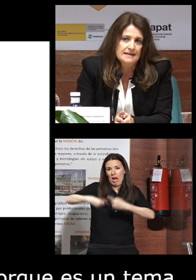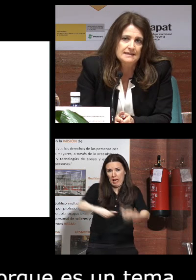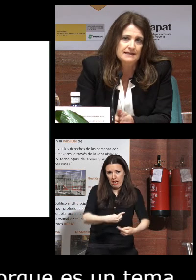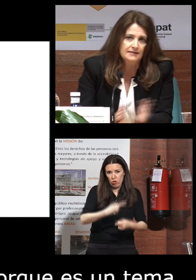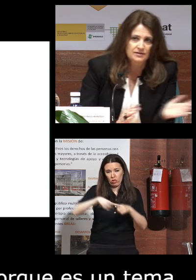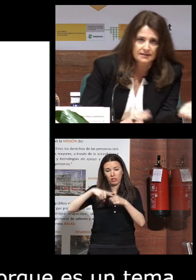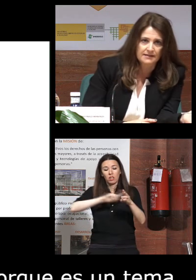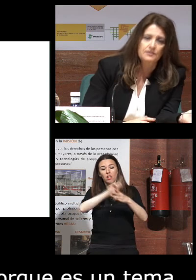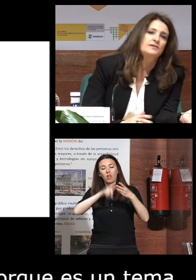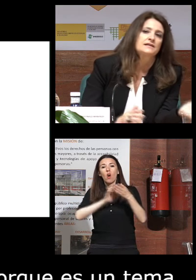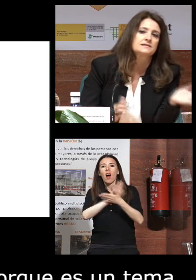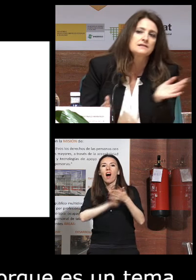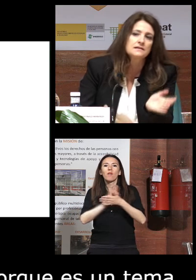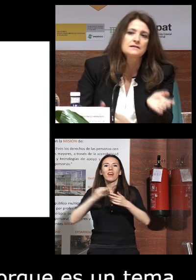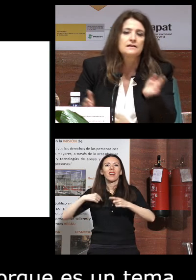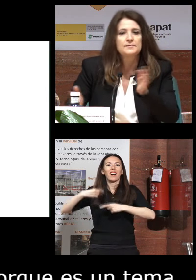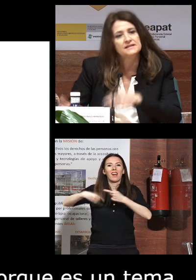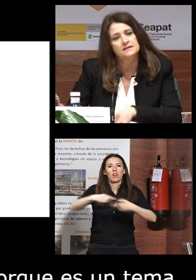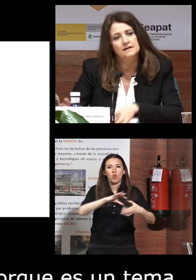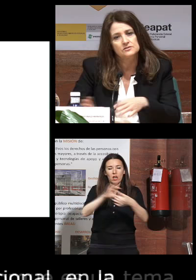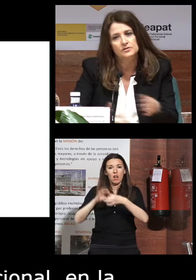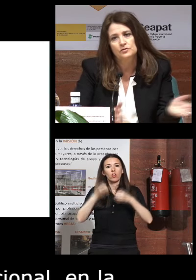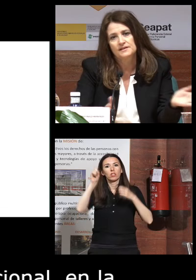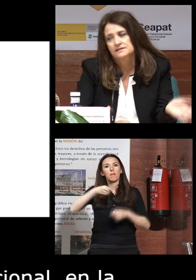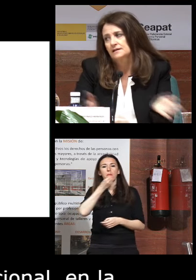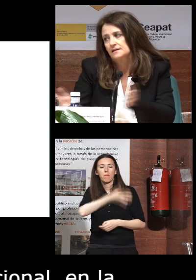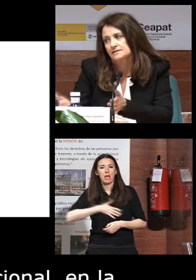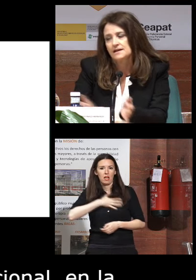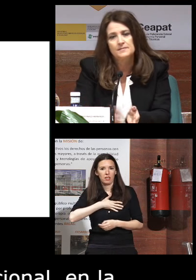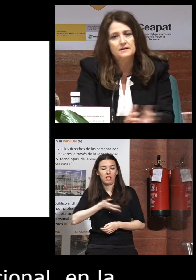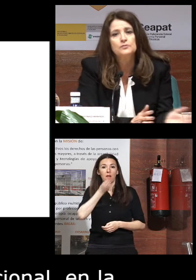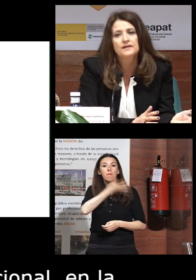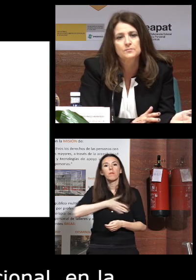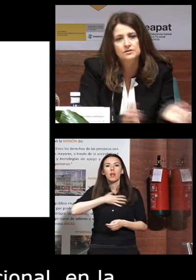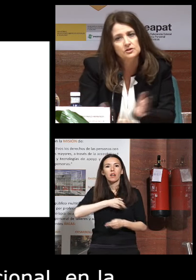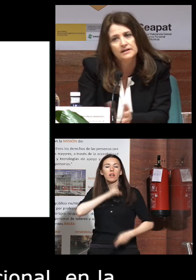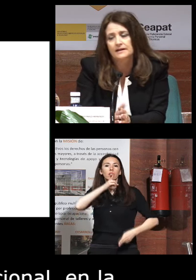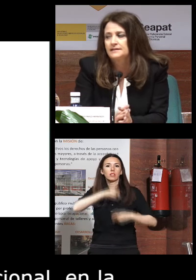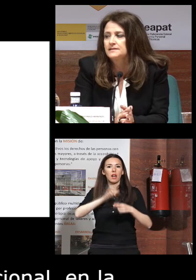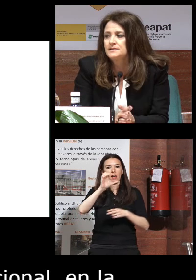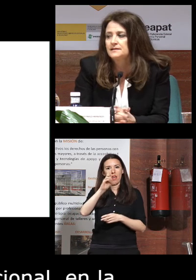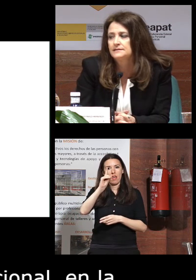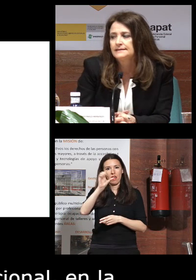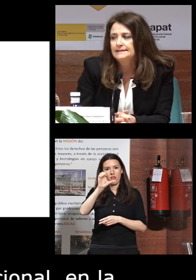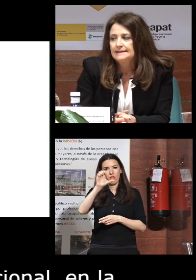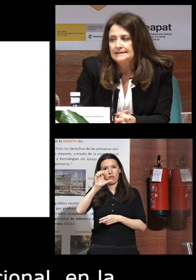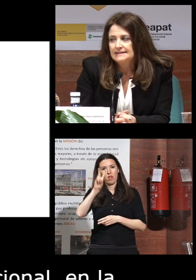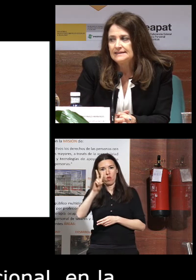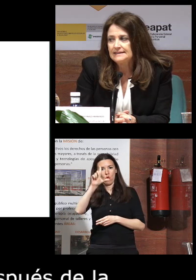de la relación entre generaciones y el bienestar sobre todo el bienestar que se llama eudaimónico y la generatividad